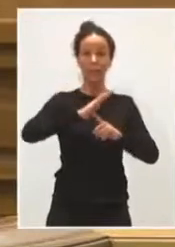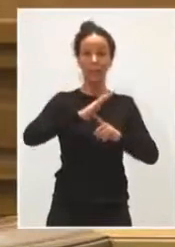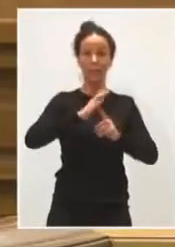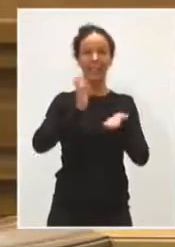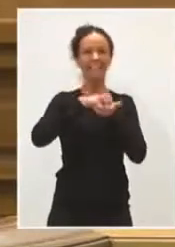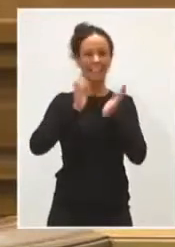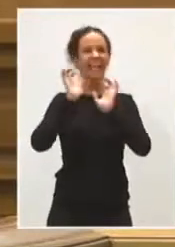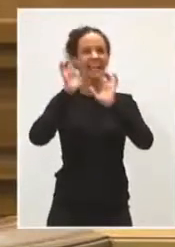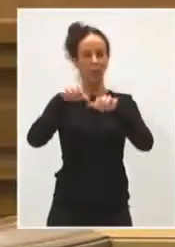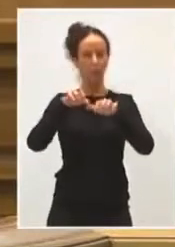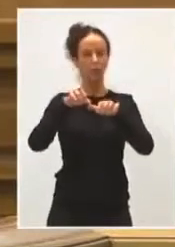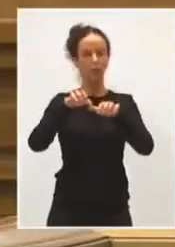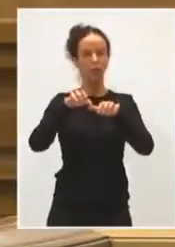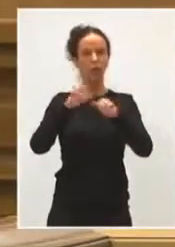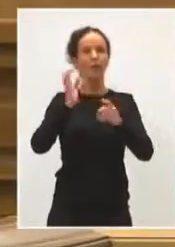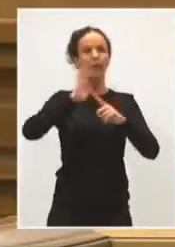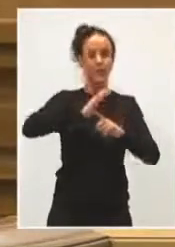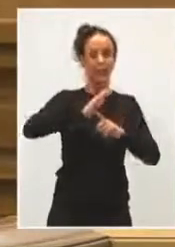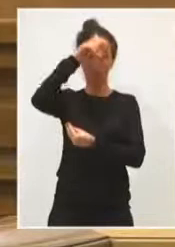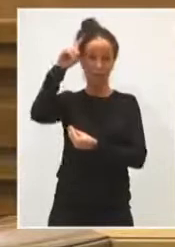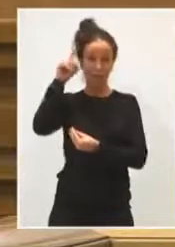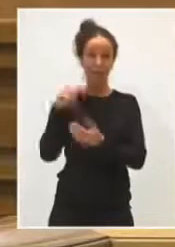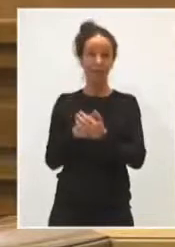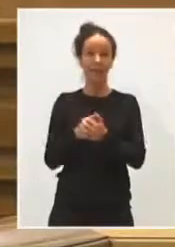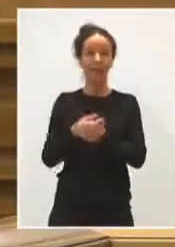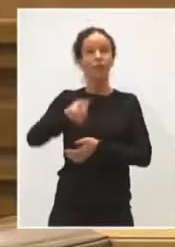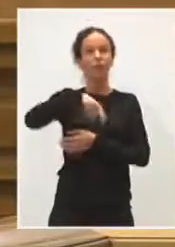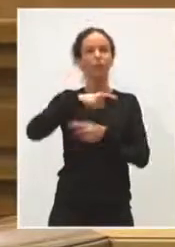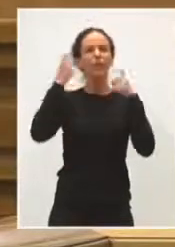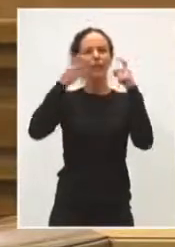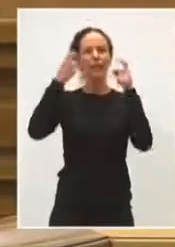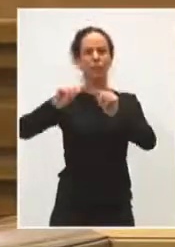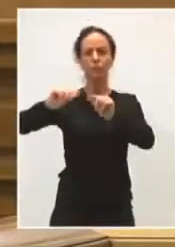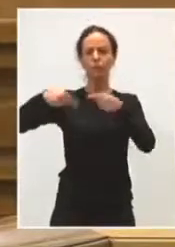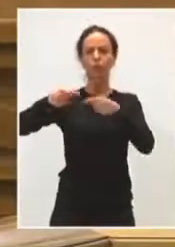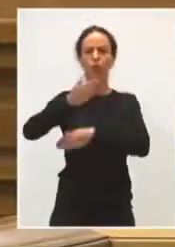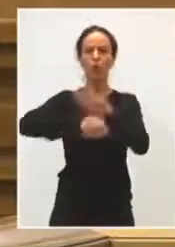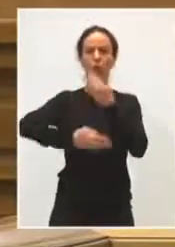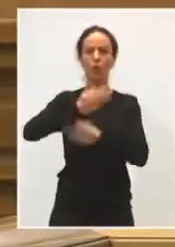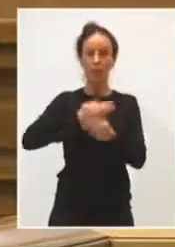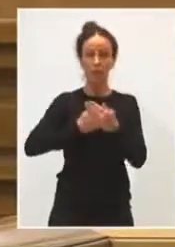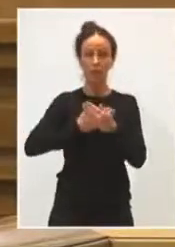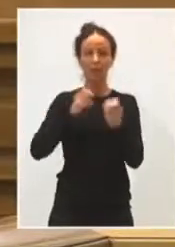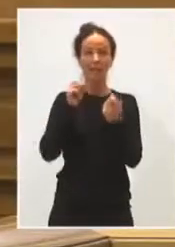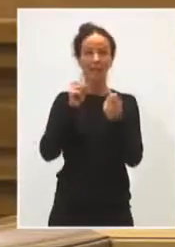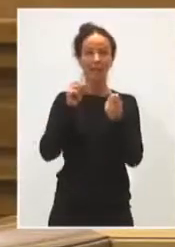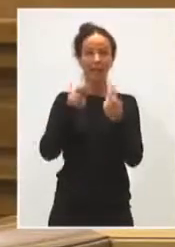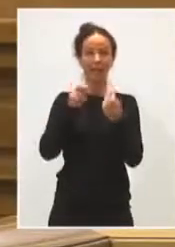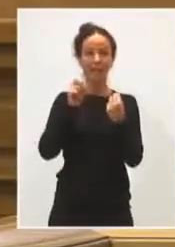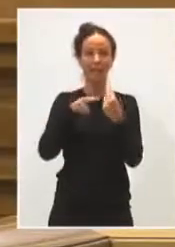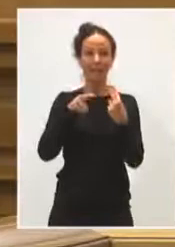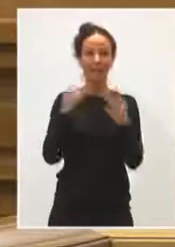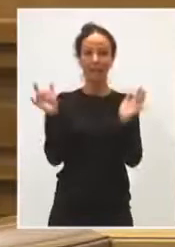autónomas, Castilla-La Mancha, Castilla y León y Madrid. Vamos a intentar firmar un acuerdo de colaboración para carreteras que son colindantes.